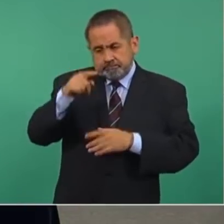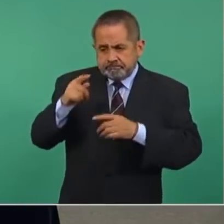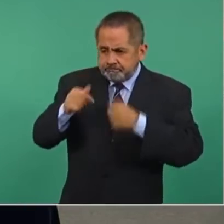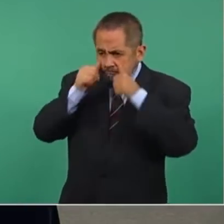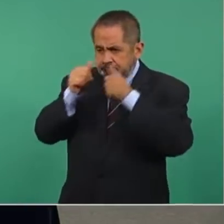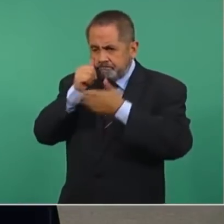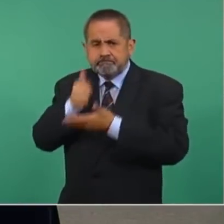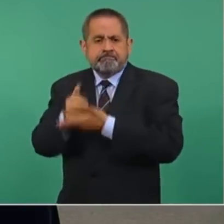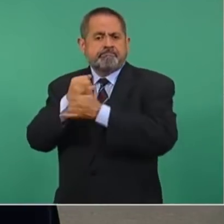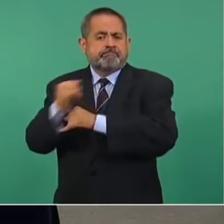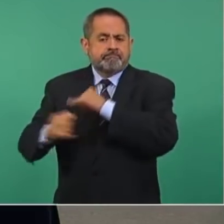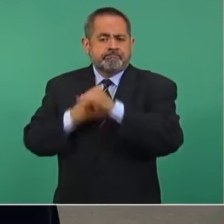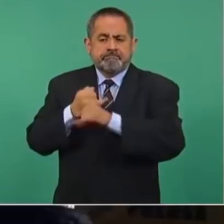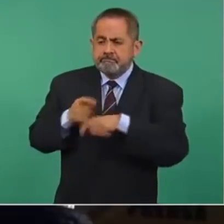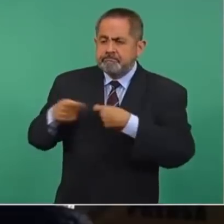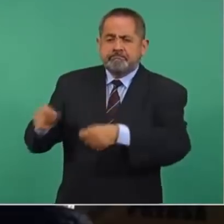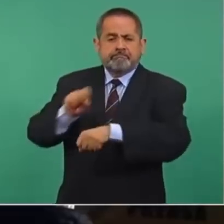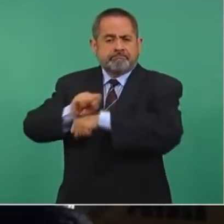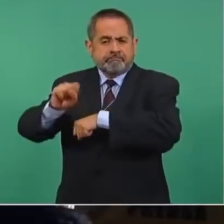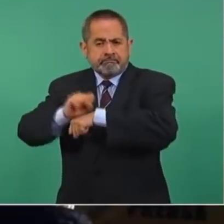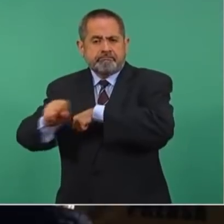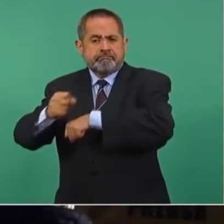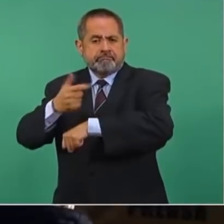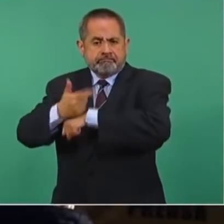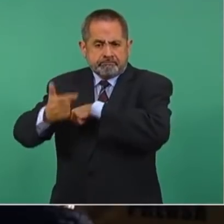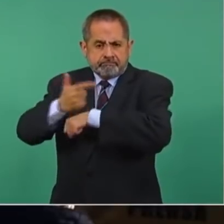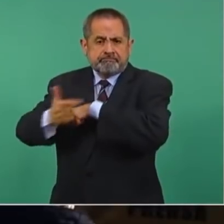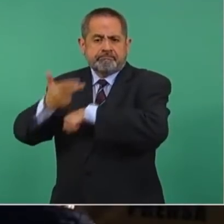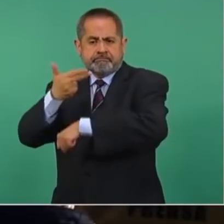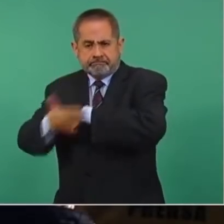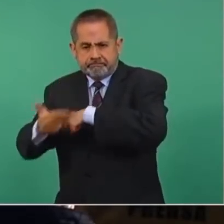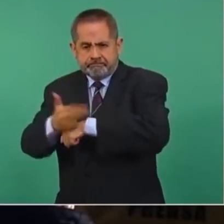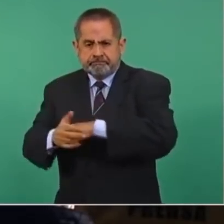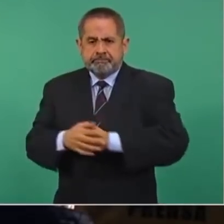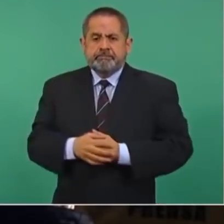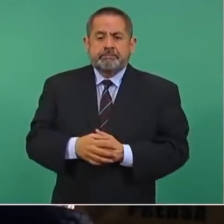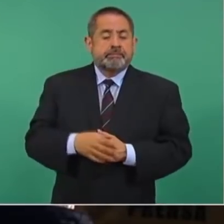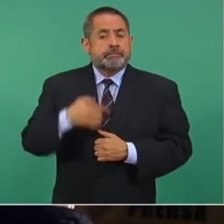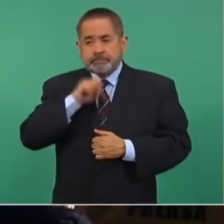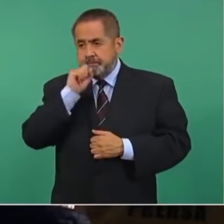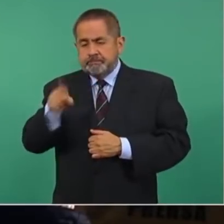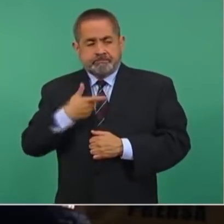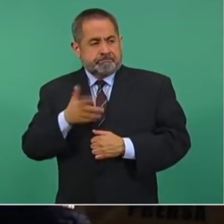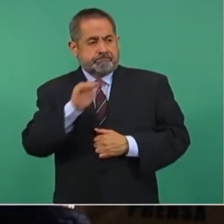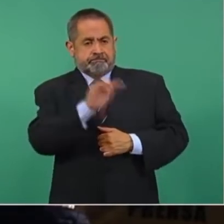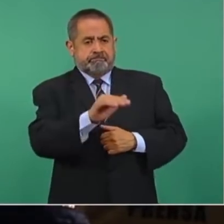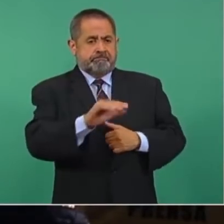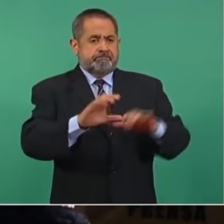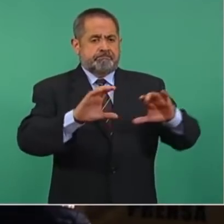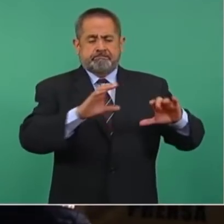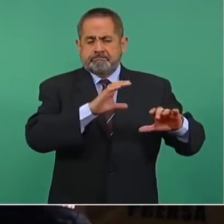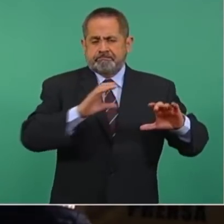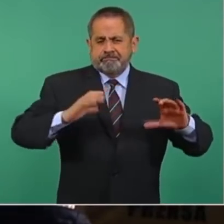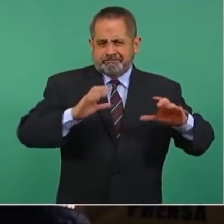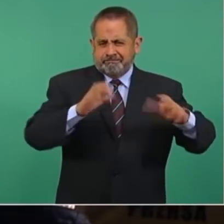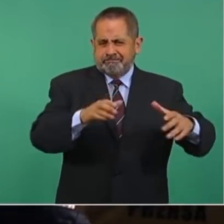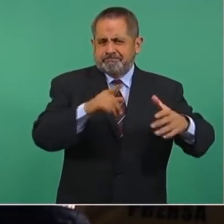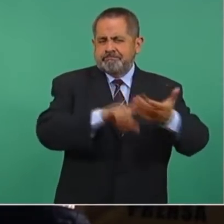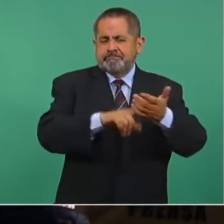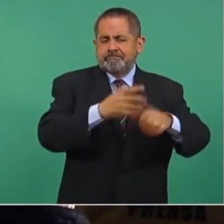asistencia internacional a El Salvador, Guatemala y Honduras. Le he pedido también al Congreso de los Estados Unidos